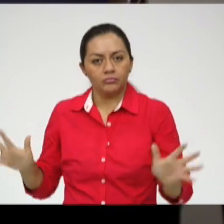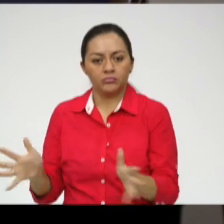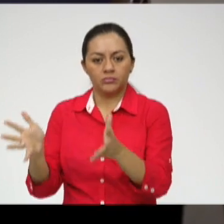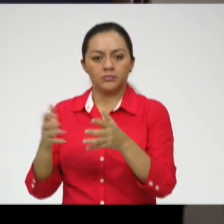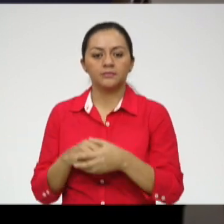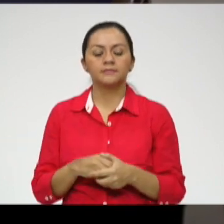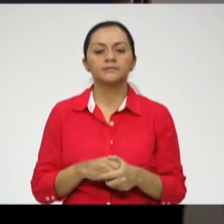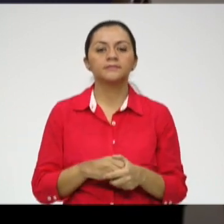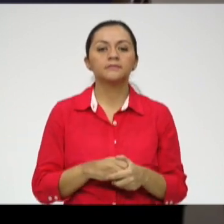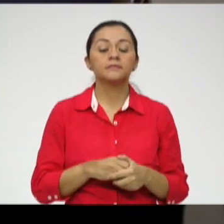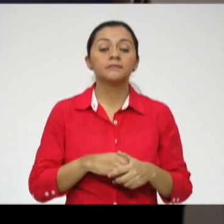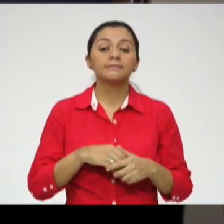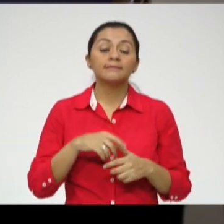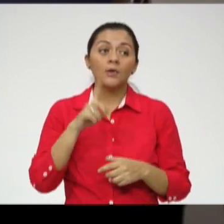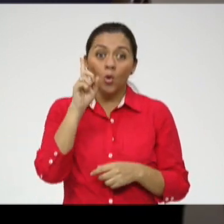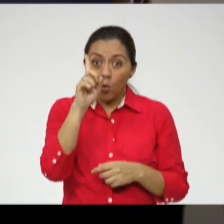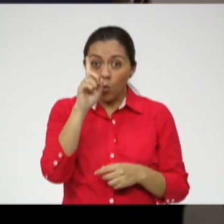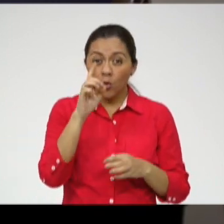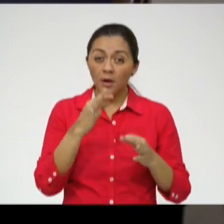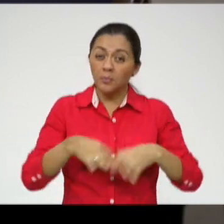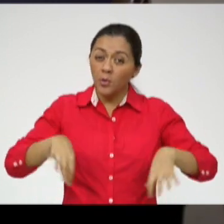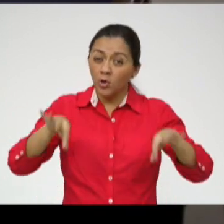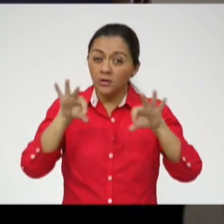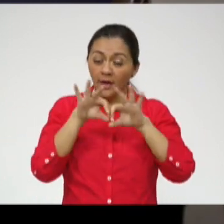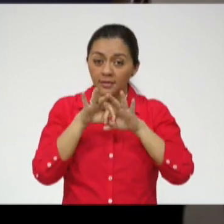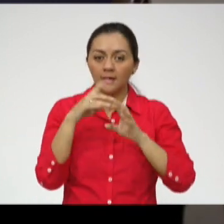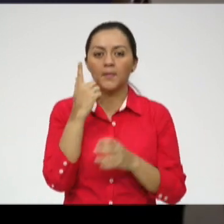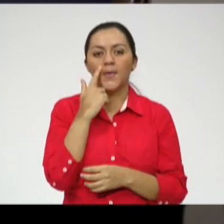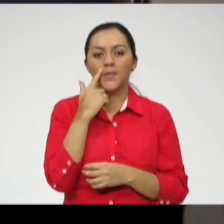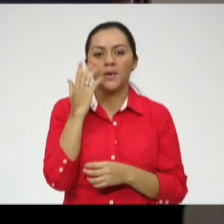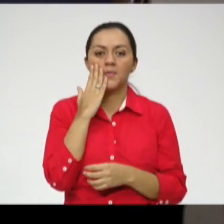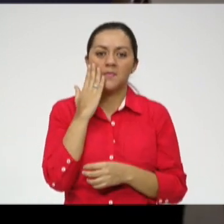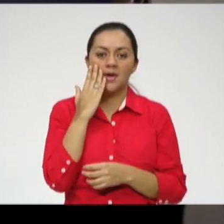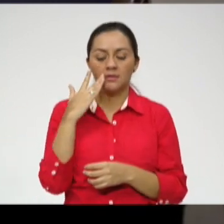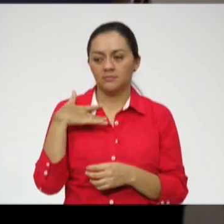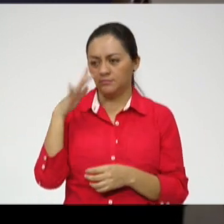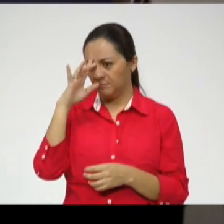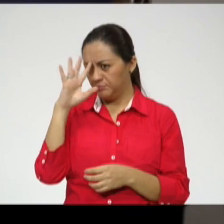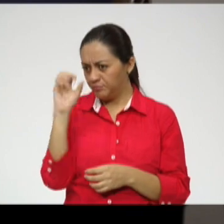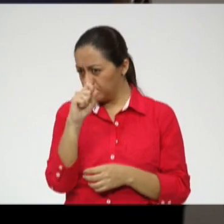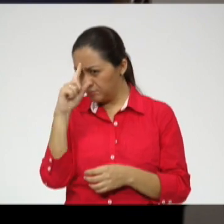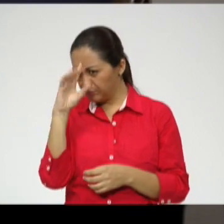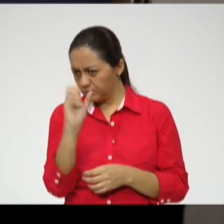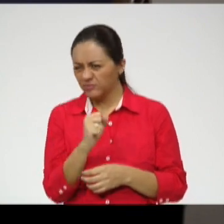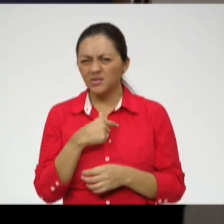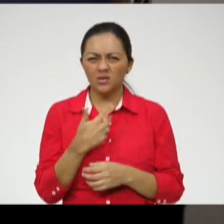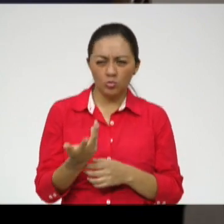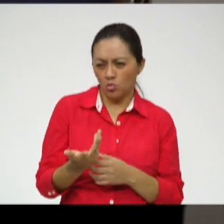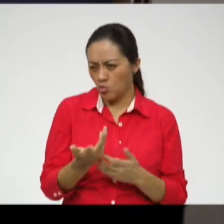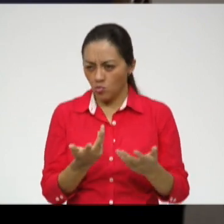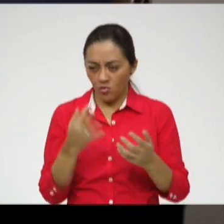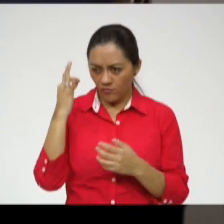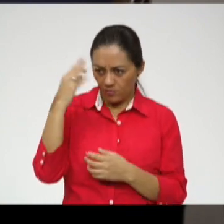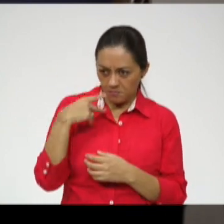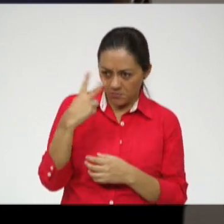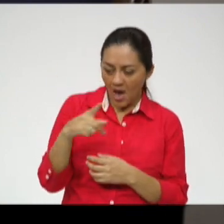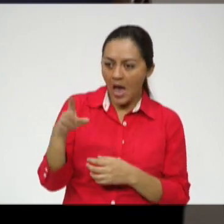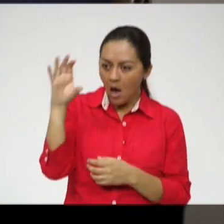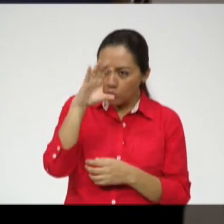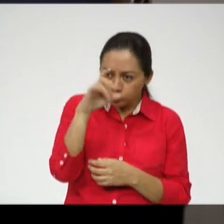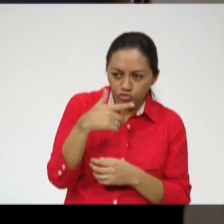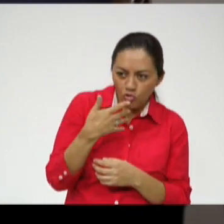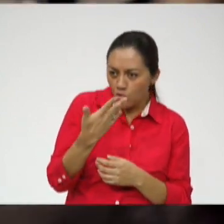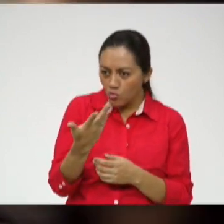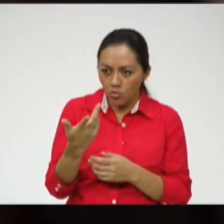analítica que tenemos los padres. Poder ser un poco más intuitivos, más buscadores de